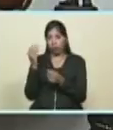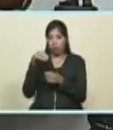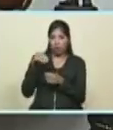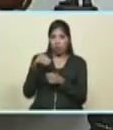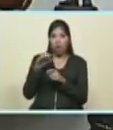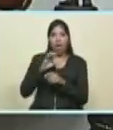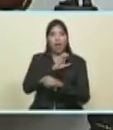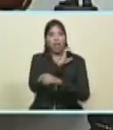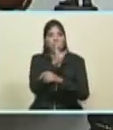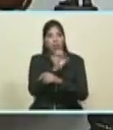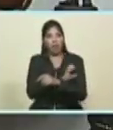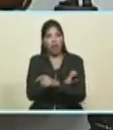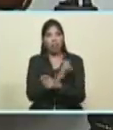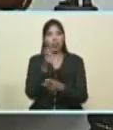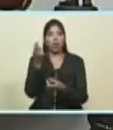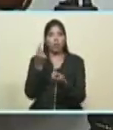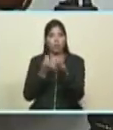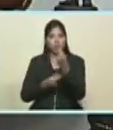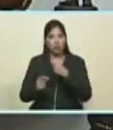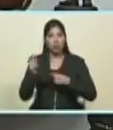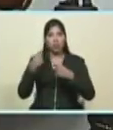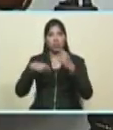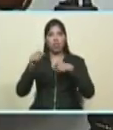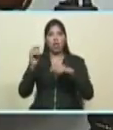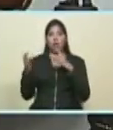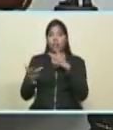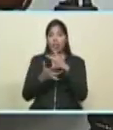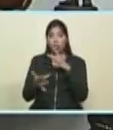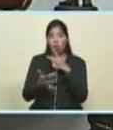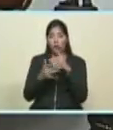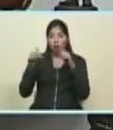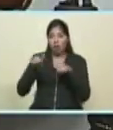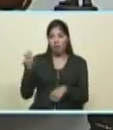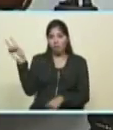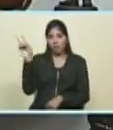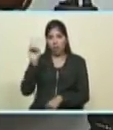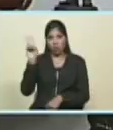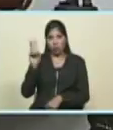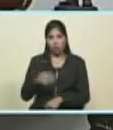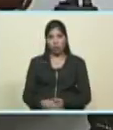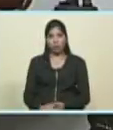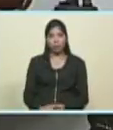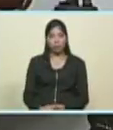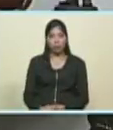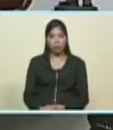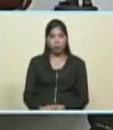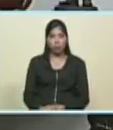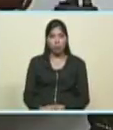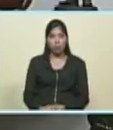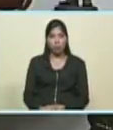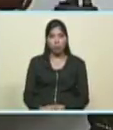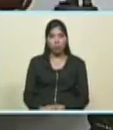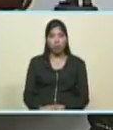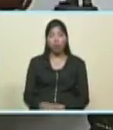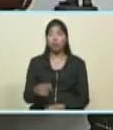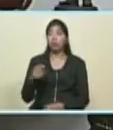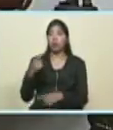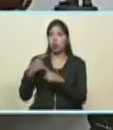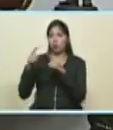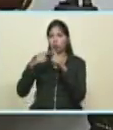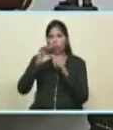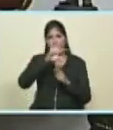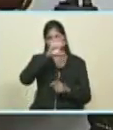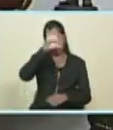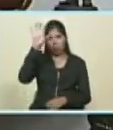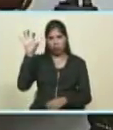financiero comercial y tecnológico de nuestro país con los centros imperiales de dominación entre otros